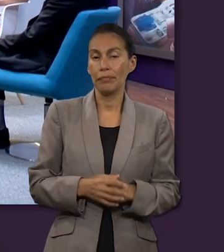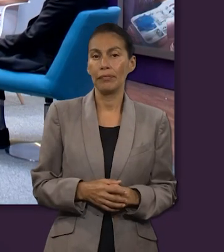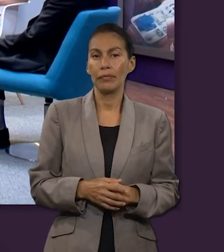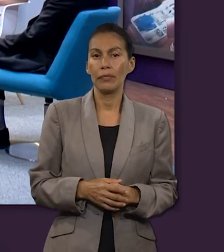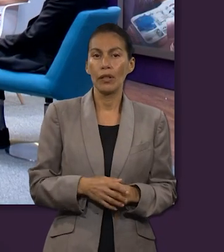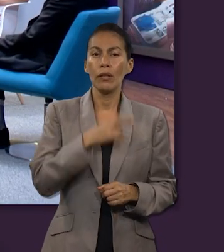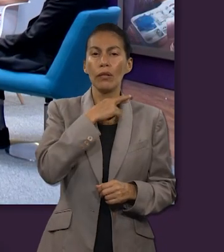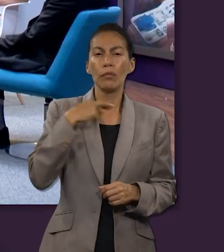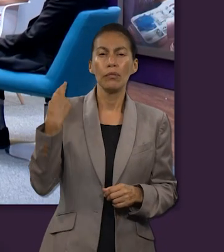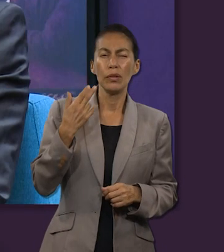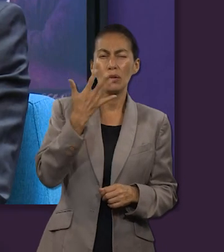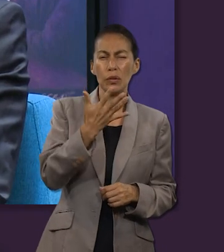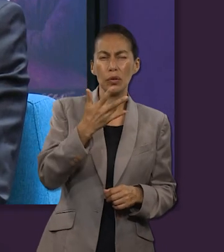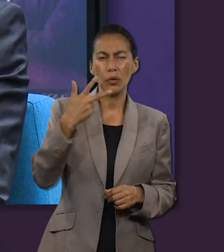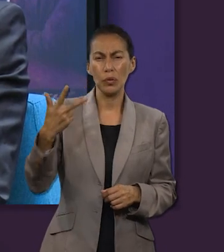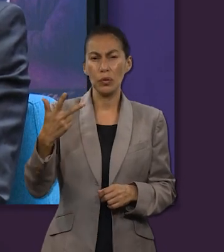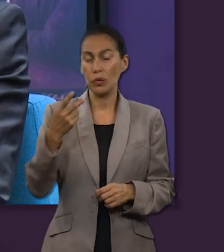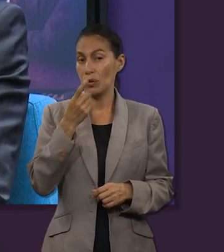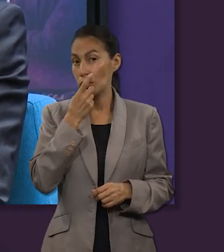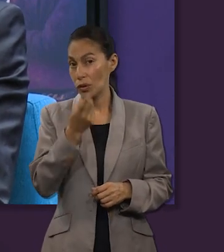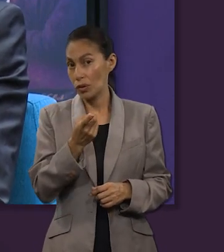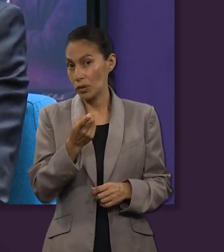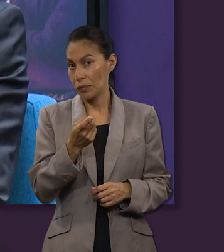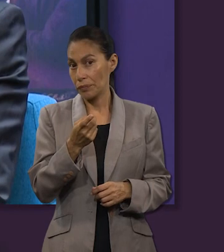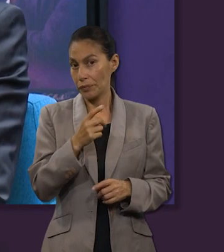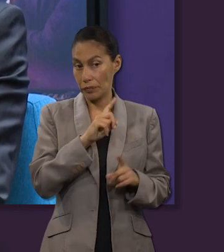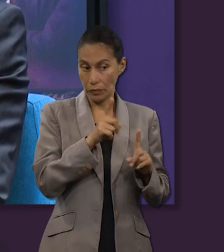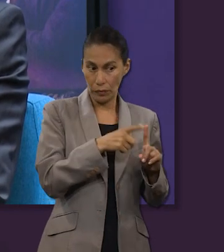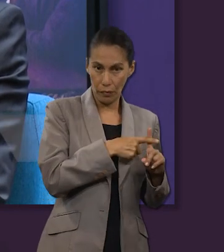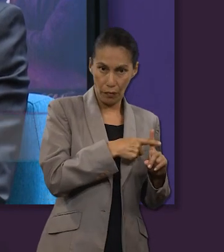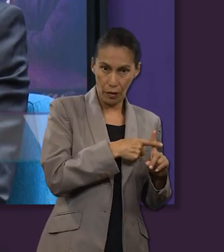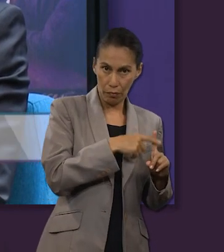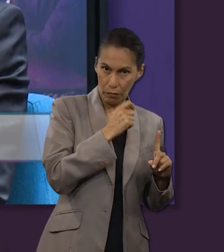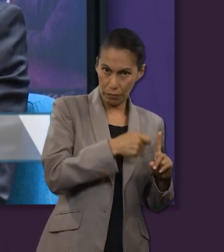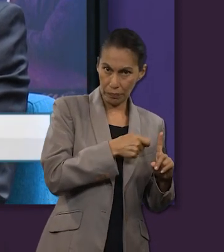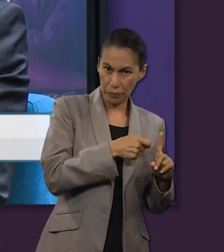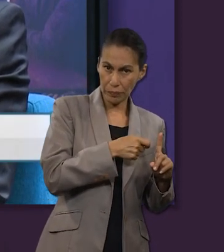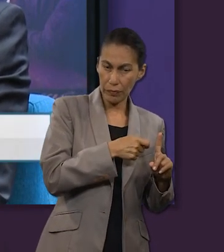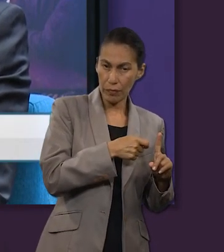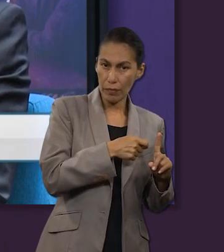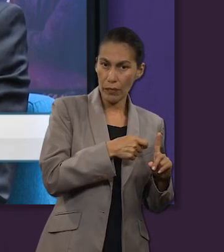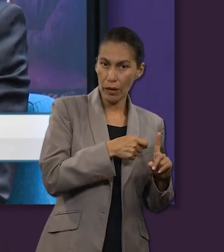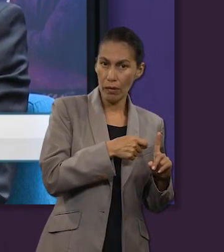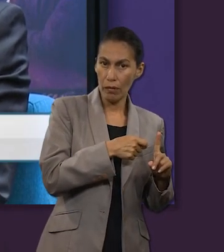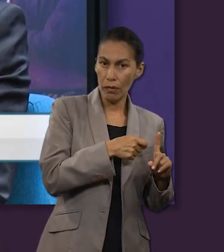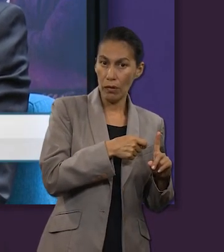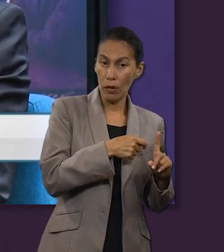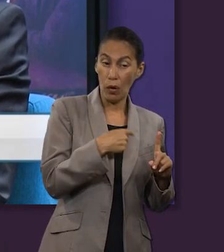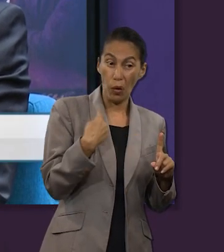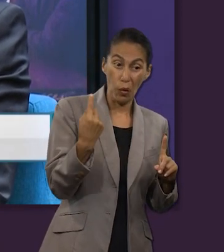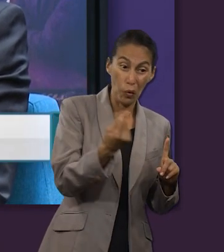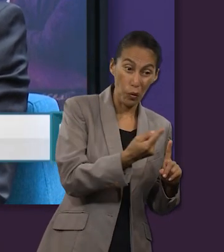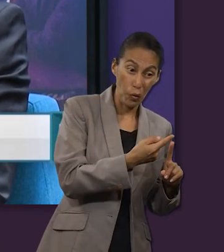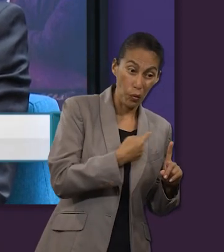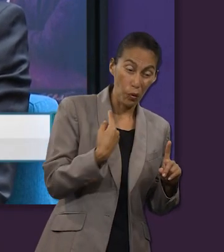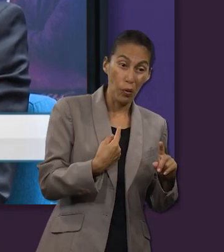en Romanos 5 8 lo dice de una forma muy bonito es otro significado de la Cruz dice pero siendo